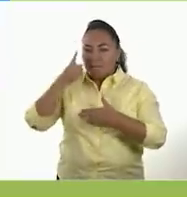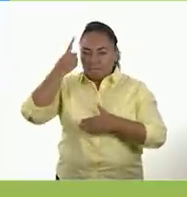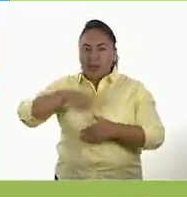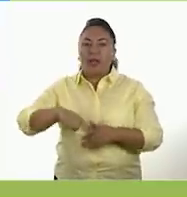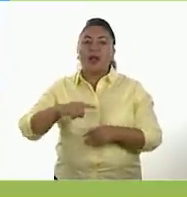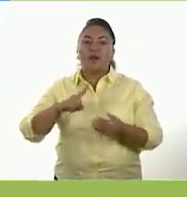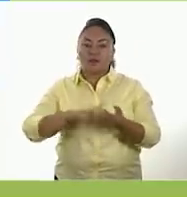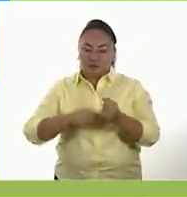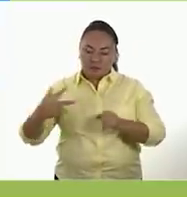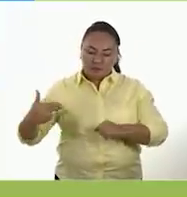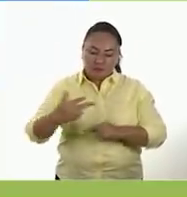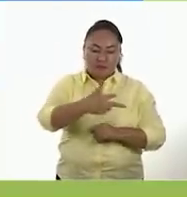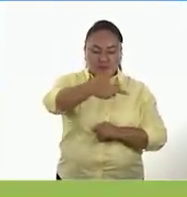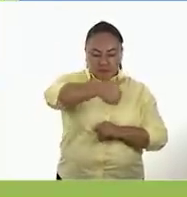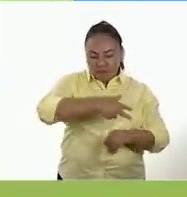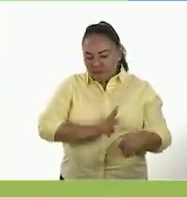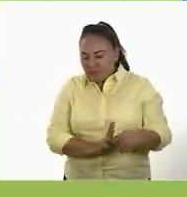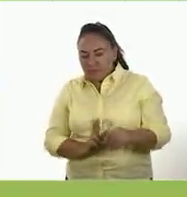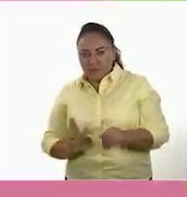las líneas marcadas.